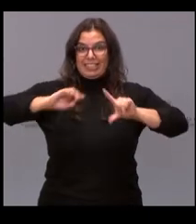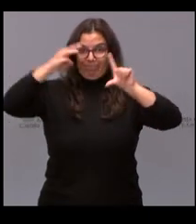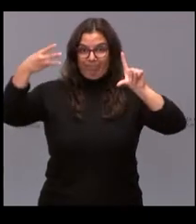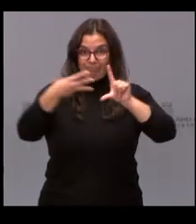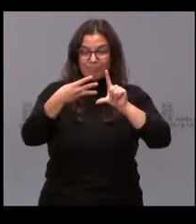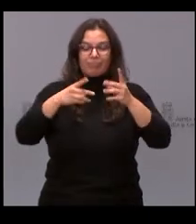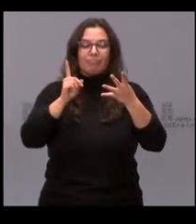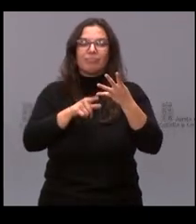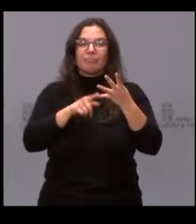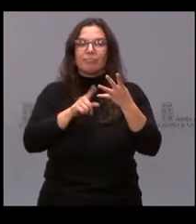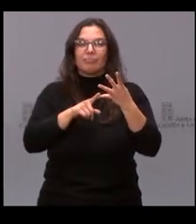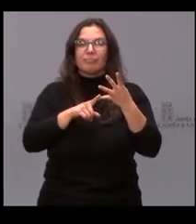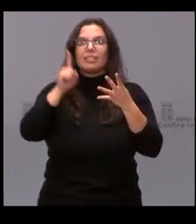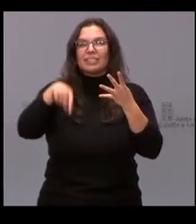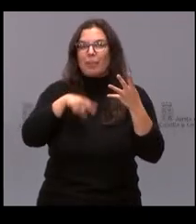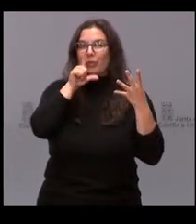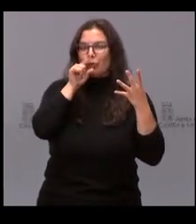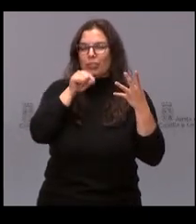y también Twitter.